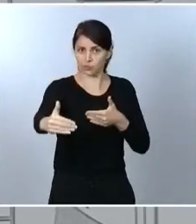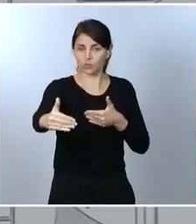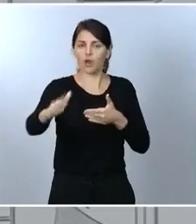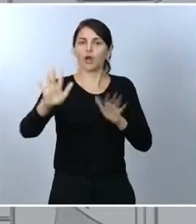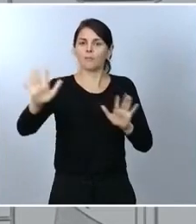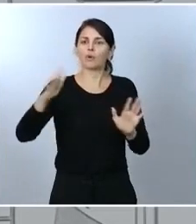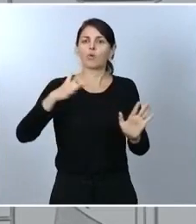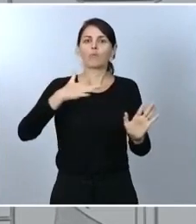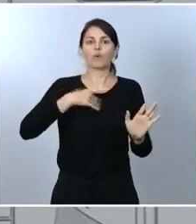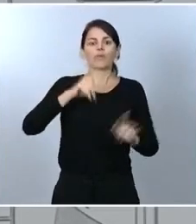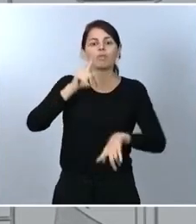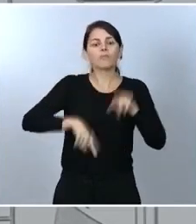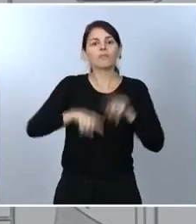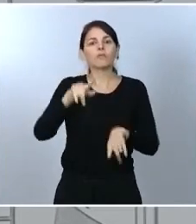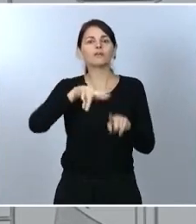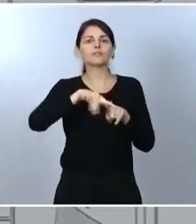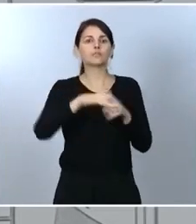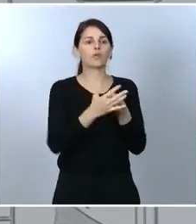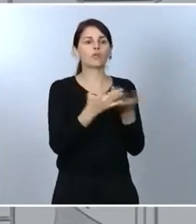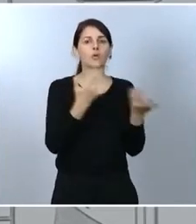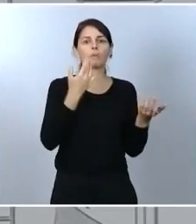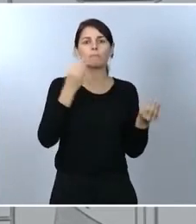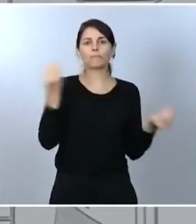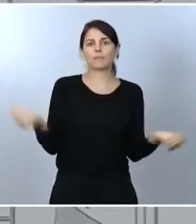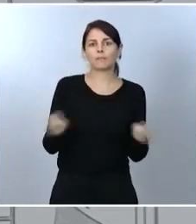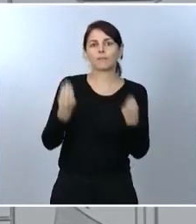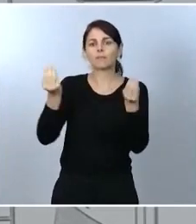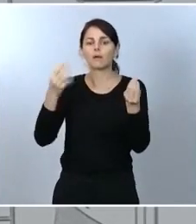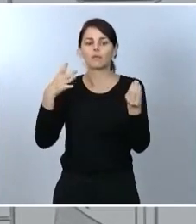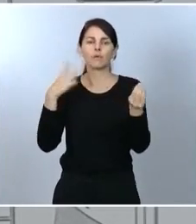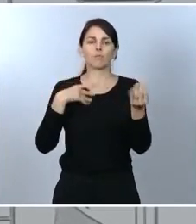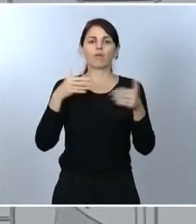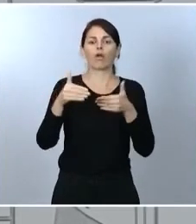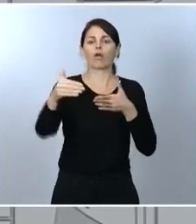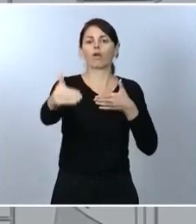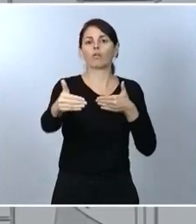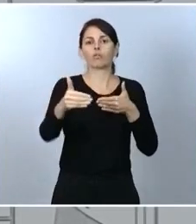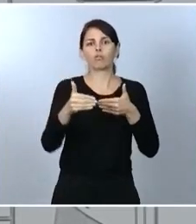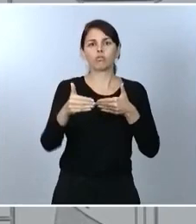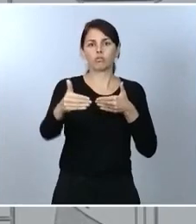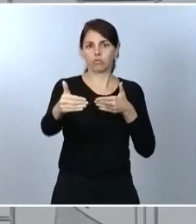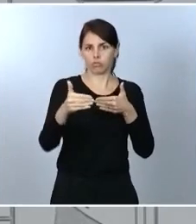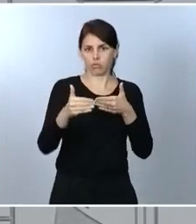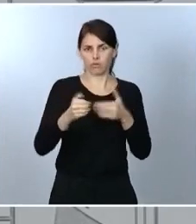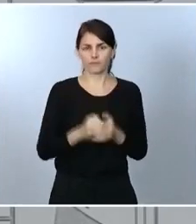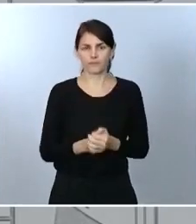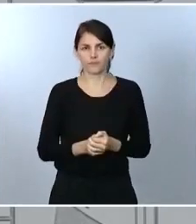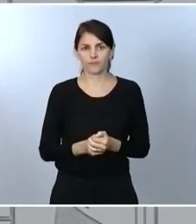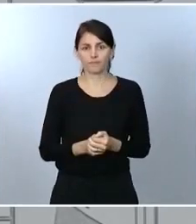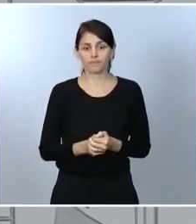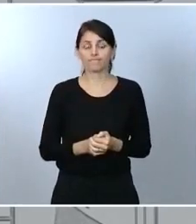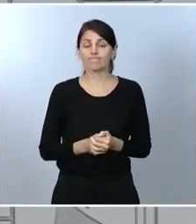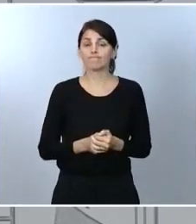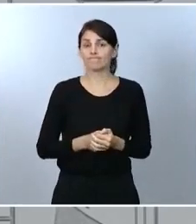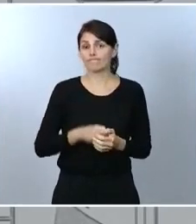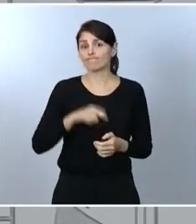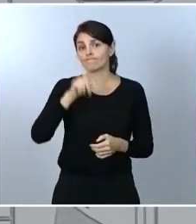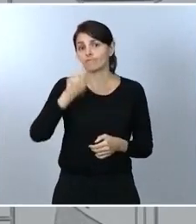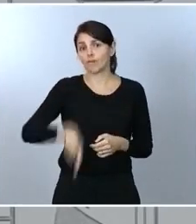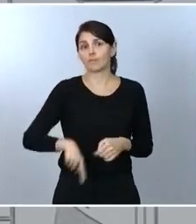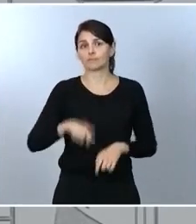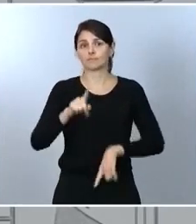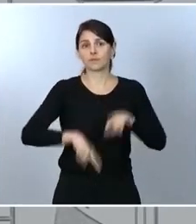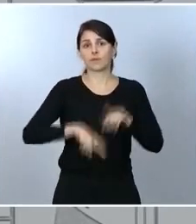función de lo que vaya sucediendo con la pandemia. Y, en segundo lugar, también la capacidad que van a tener las comunidades autónomas